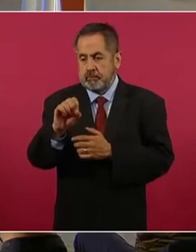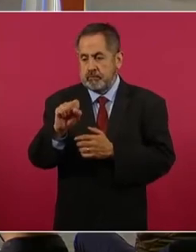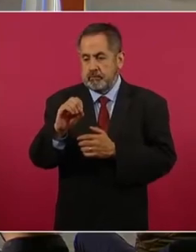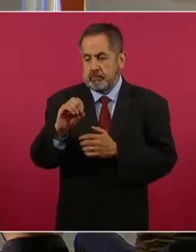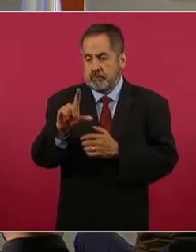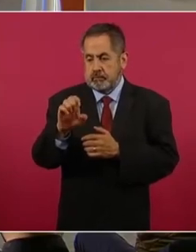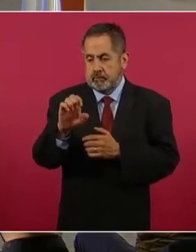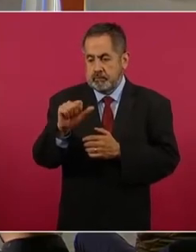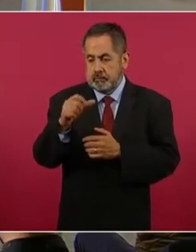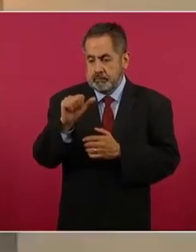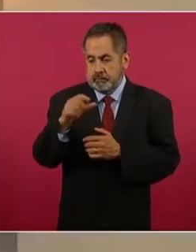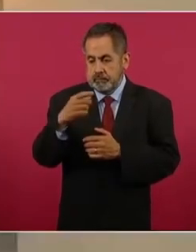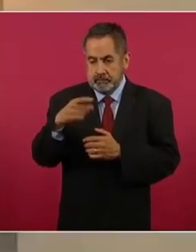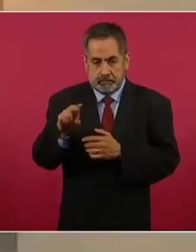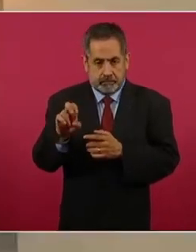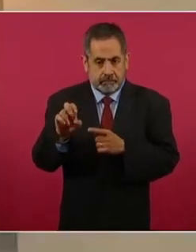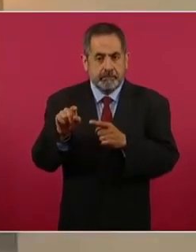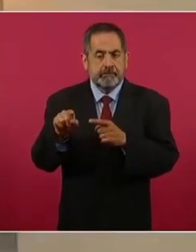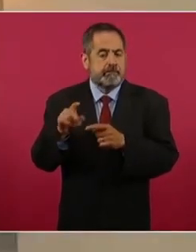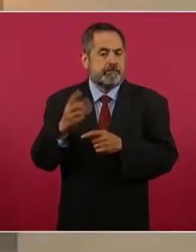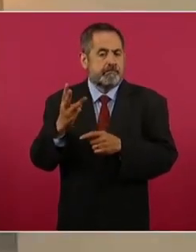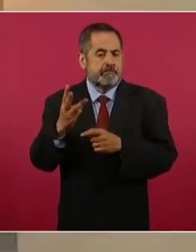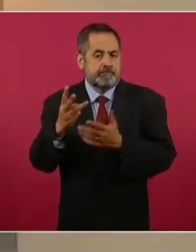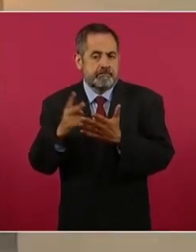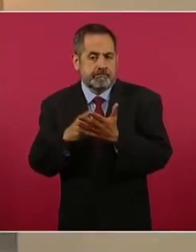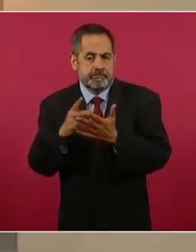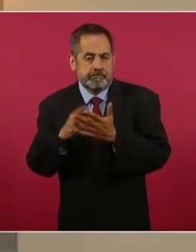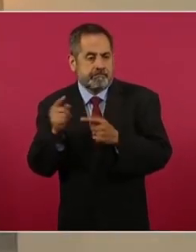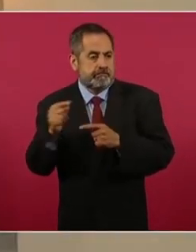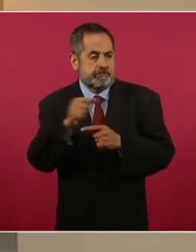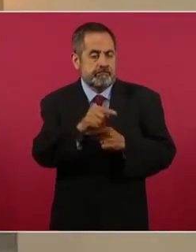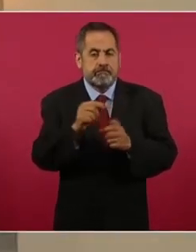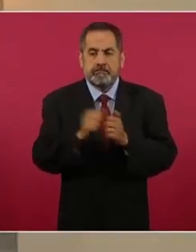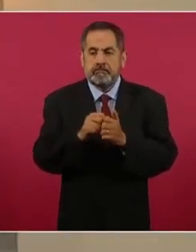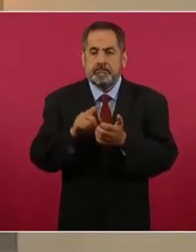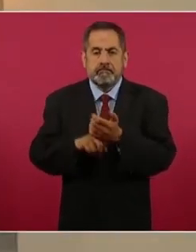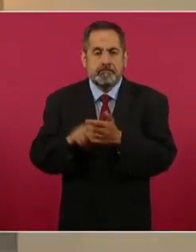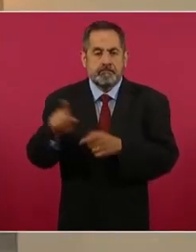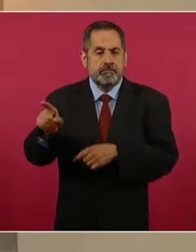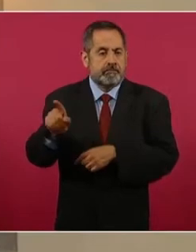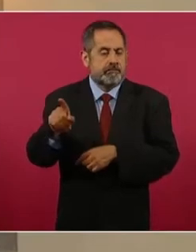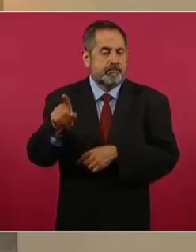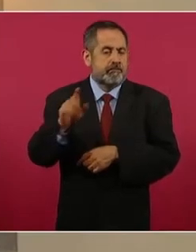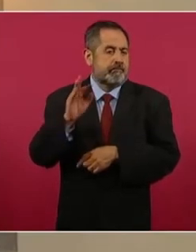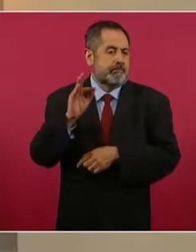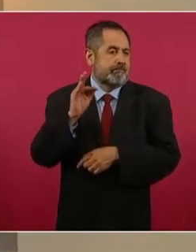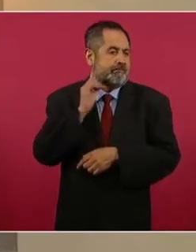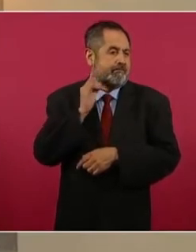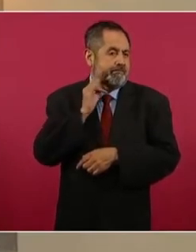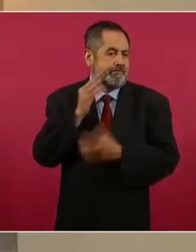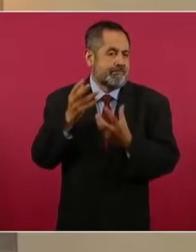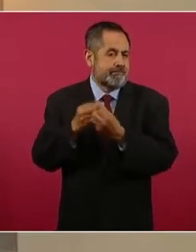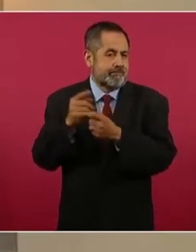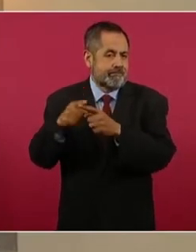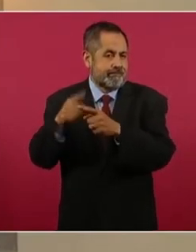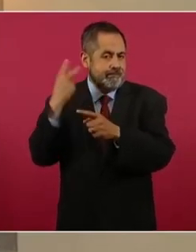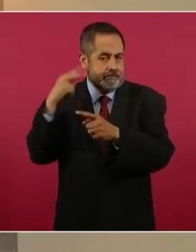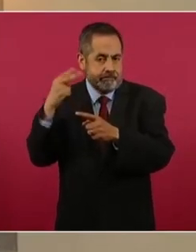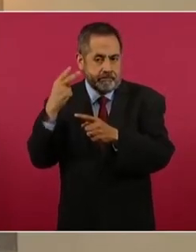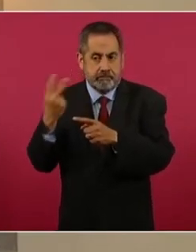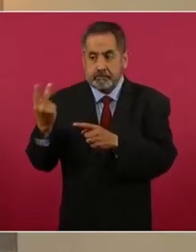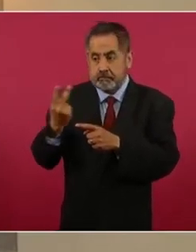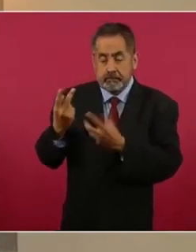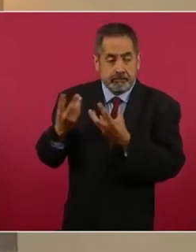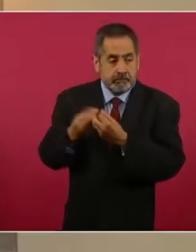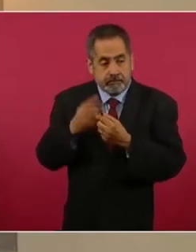ejecutar más, pero en coordinación con la Fiscalía General de Justicia de Veracruz, se está muy al pendiente para